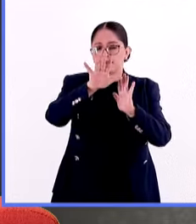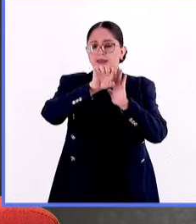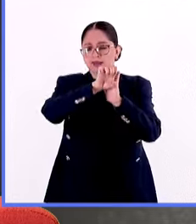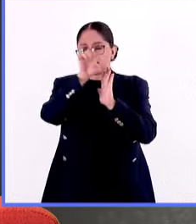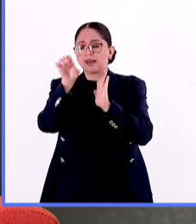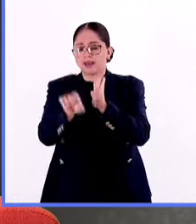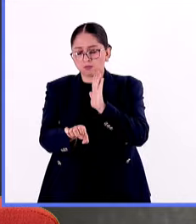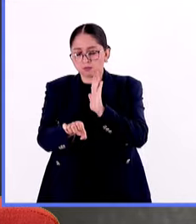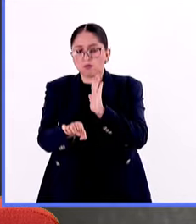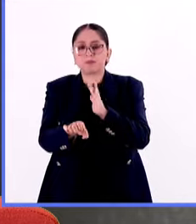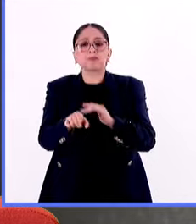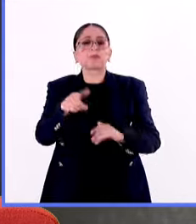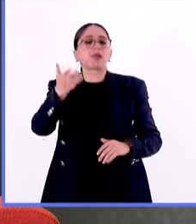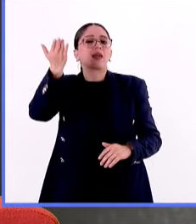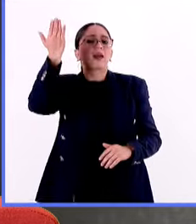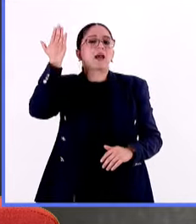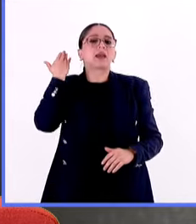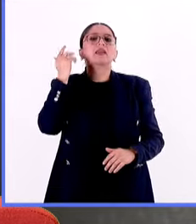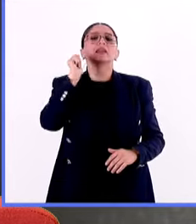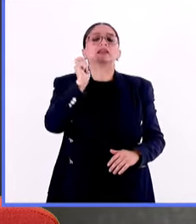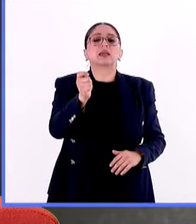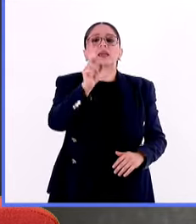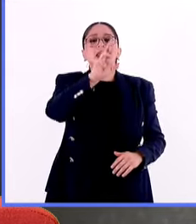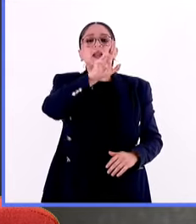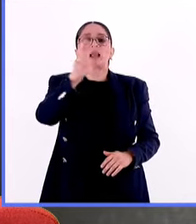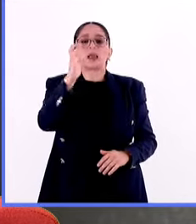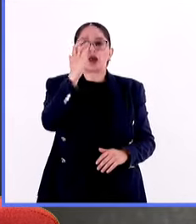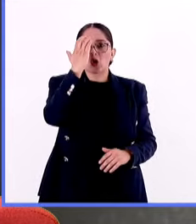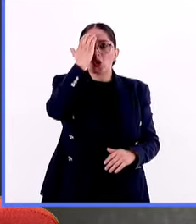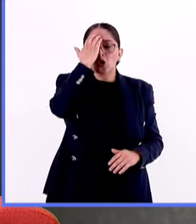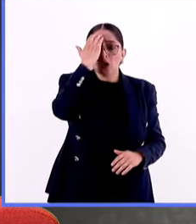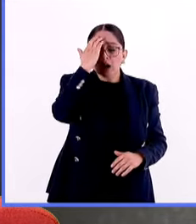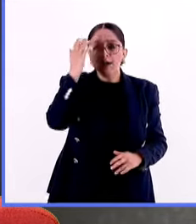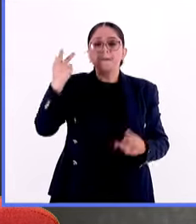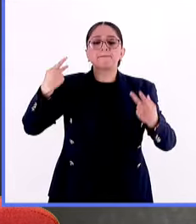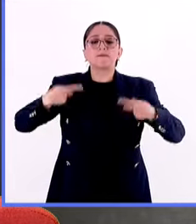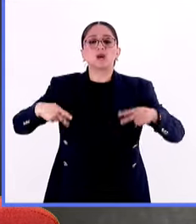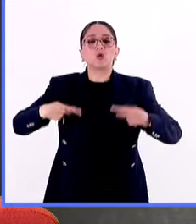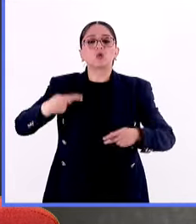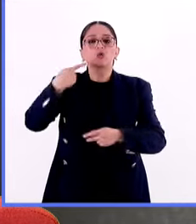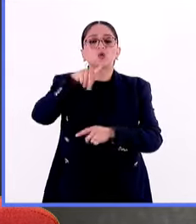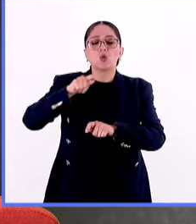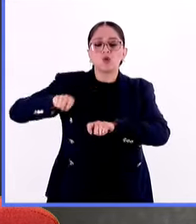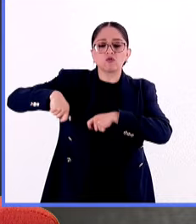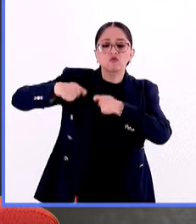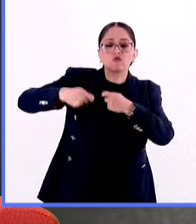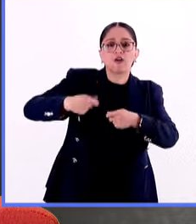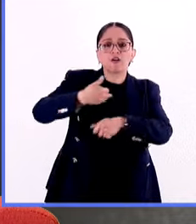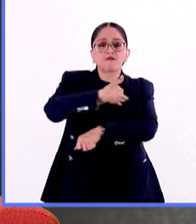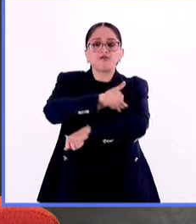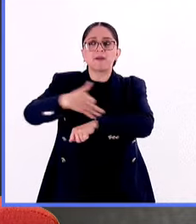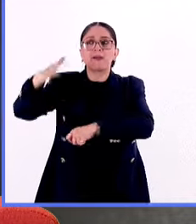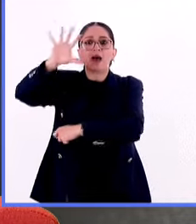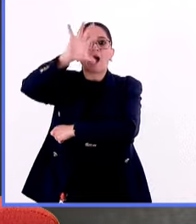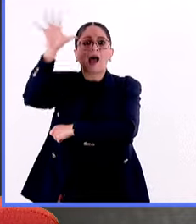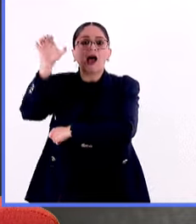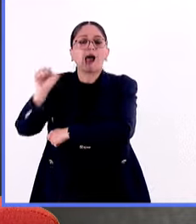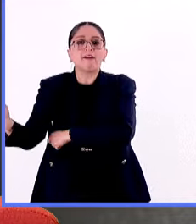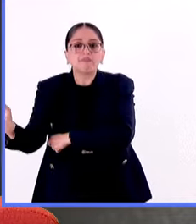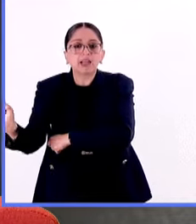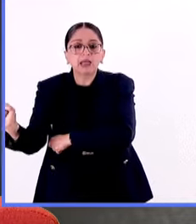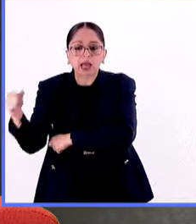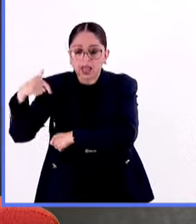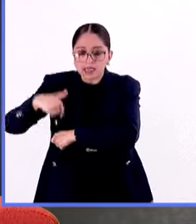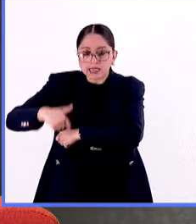se reconoció a la población descendiente afromexicana como parte de la pluralidad cultural de nuestra